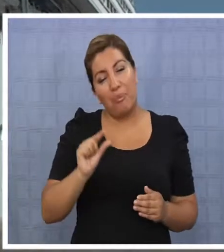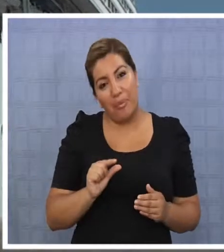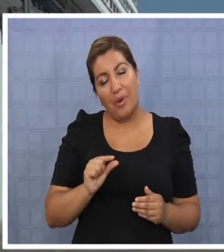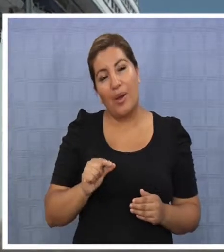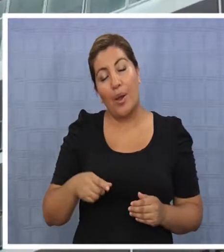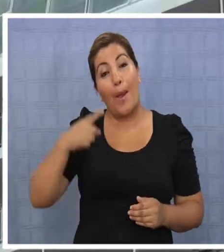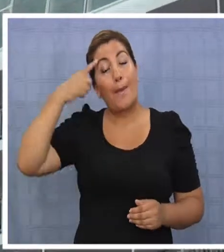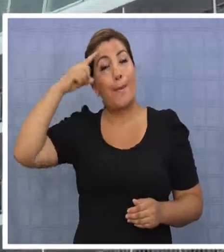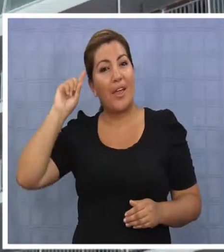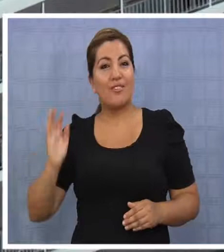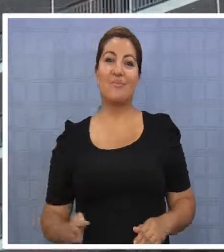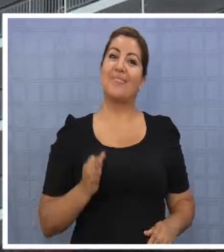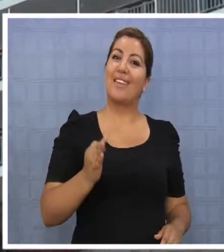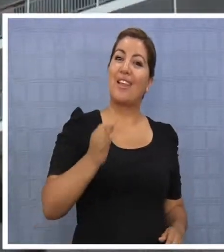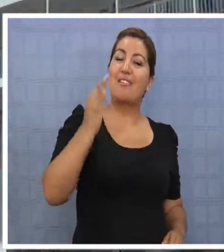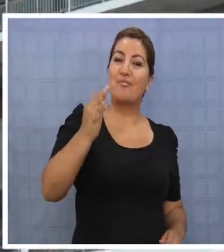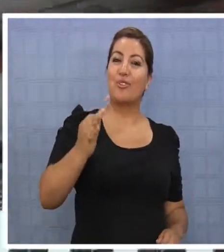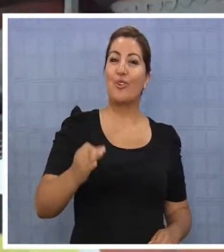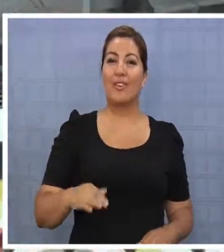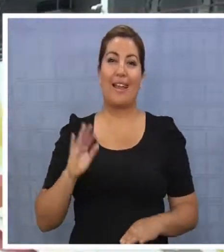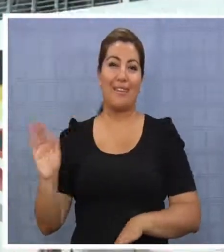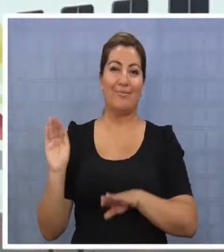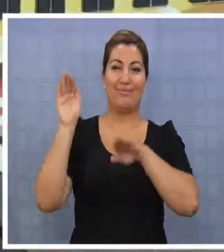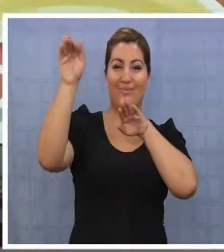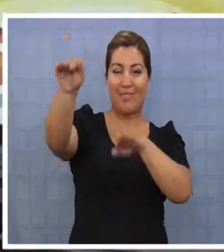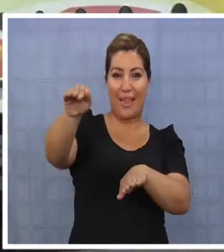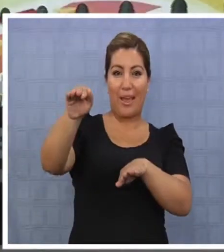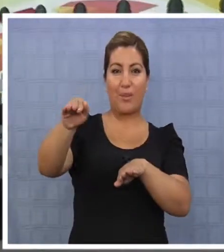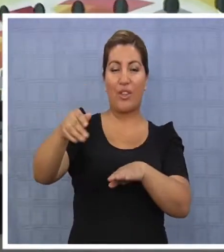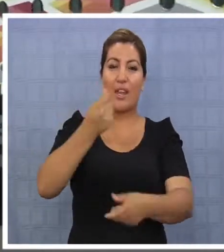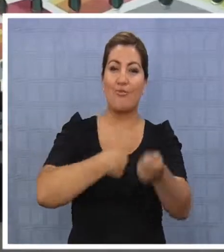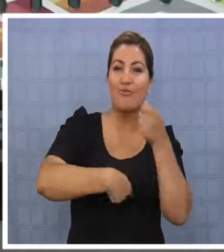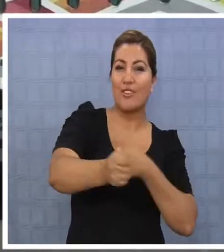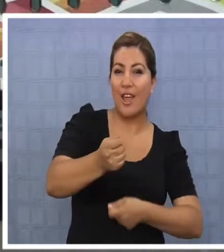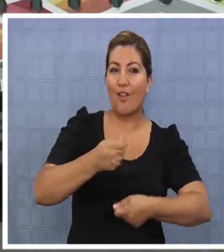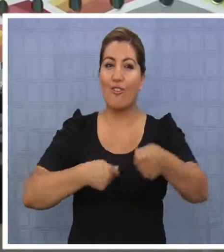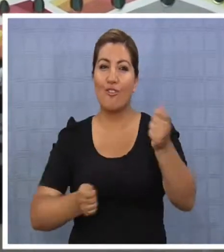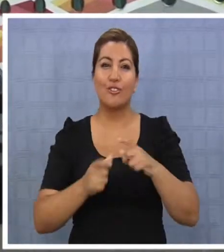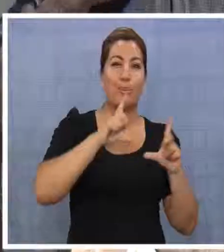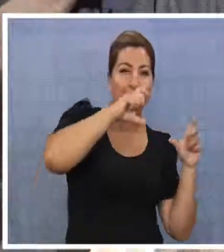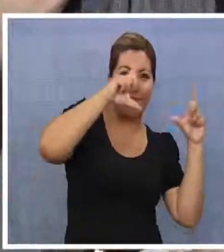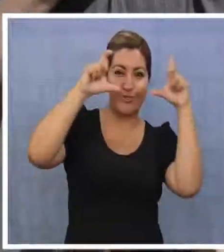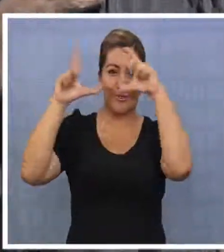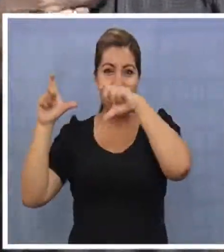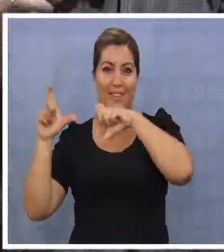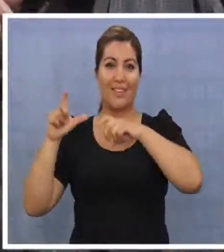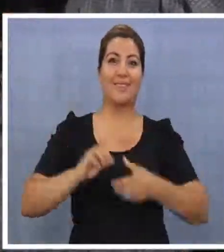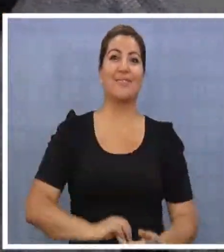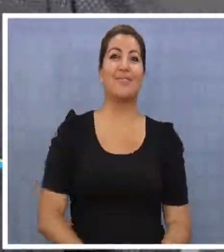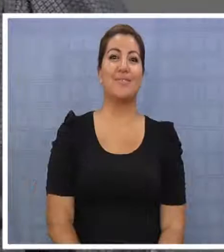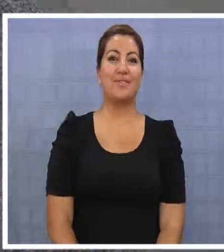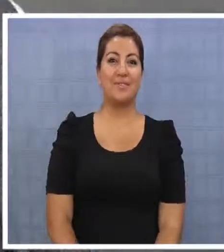en Pañales, sin embargo es un desafío para la región potenciar la visita de este tipo de negocio turístico.